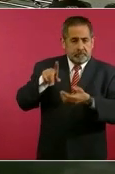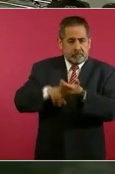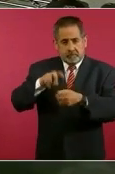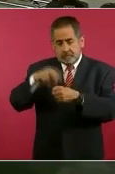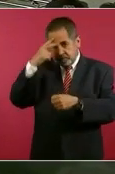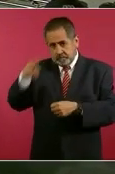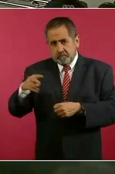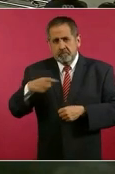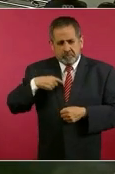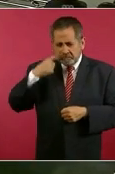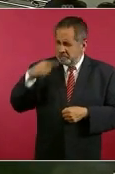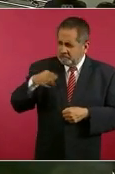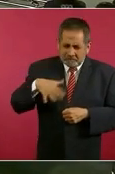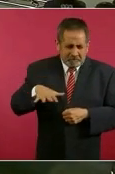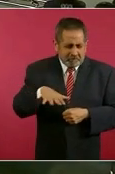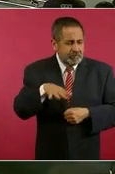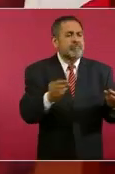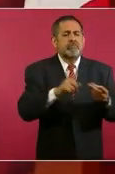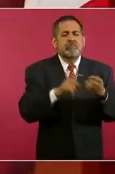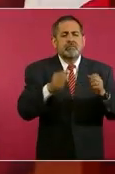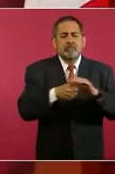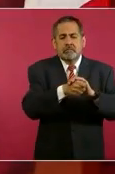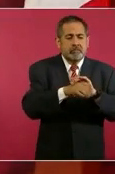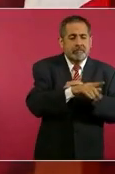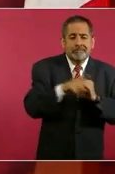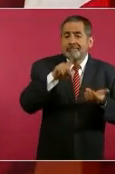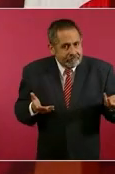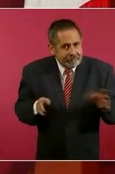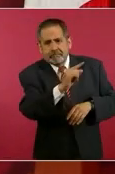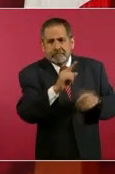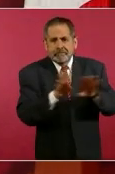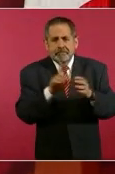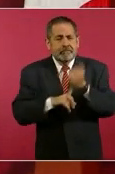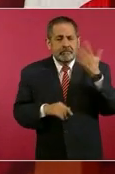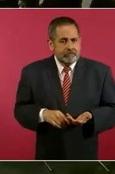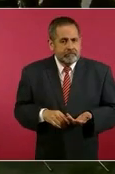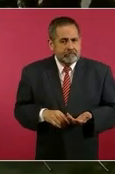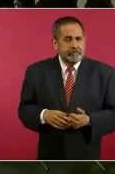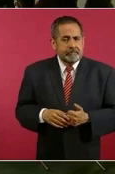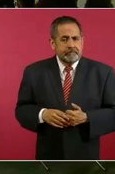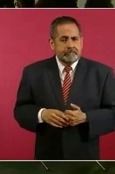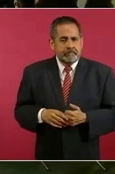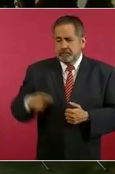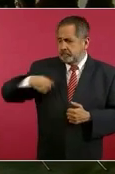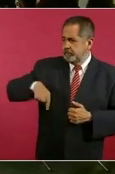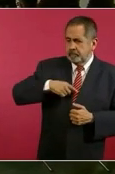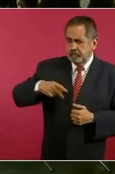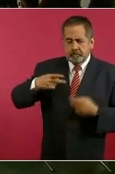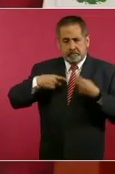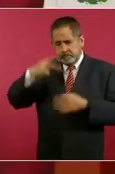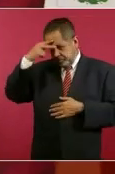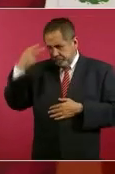México, no descansaría hasta encontrar a los jóvenes de Ayotzinapa. Porque ella sabía. Y a un mexicano, pues nos duele que